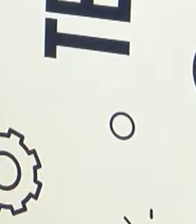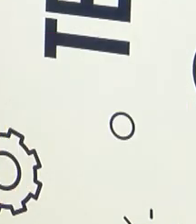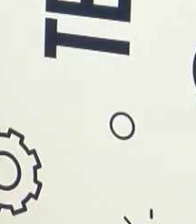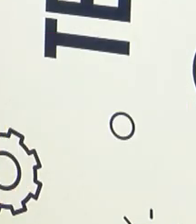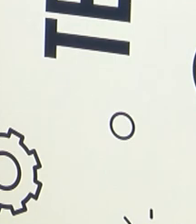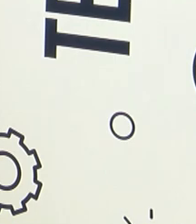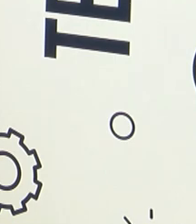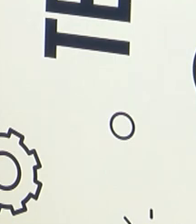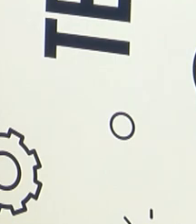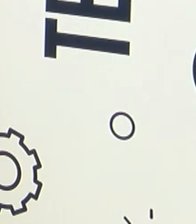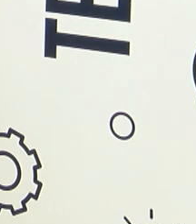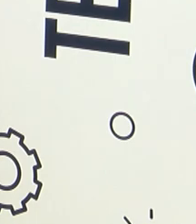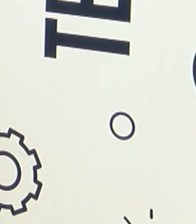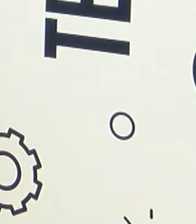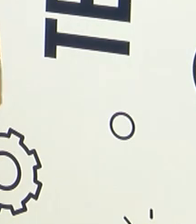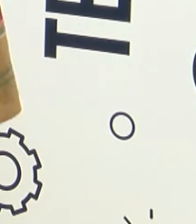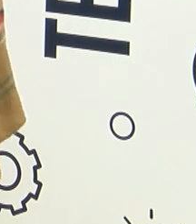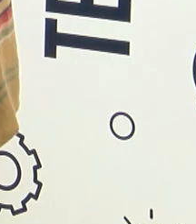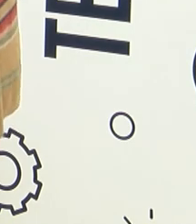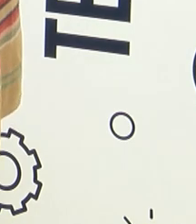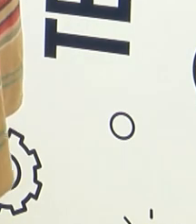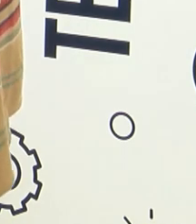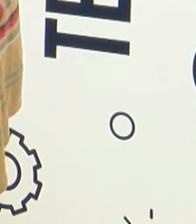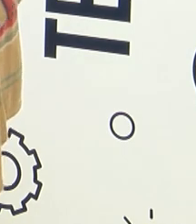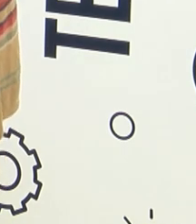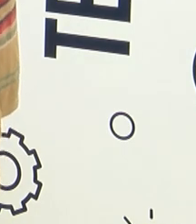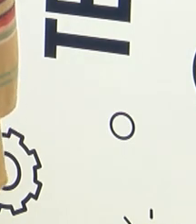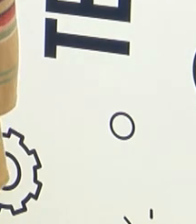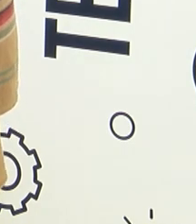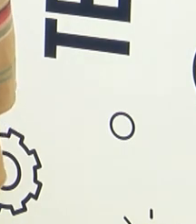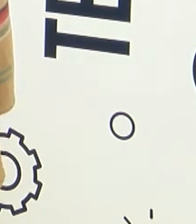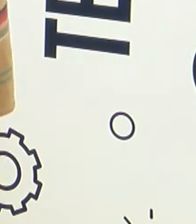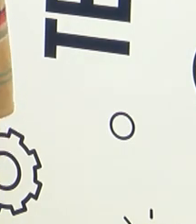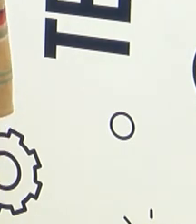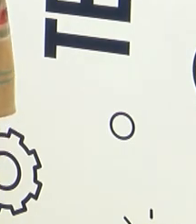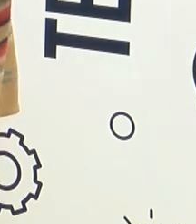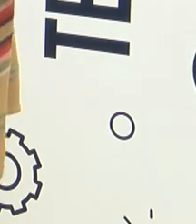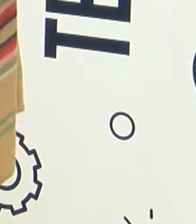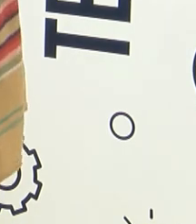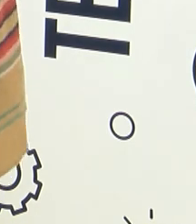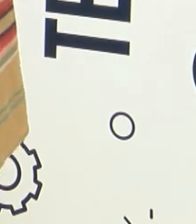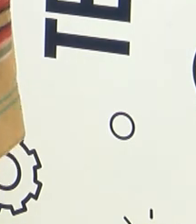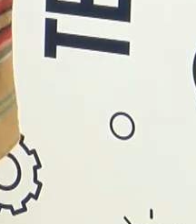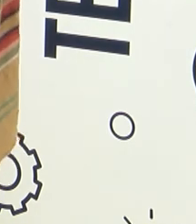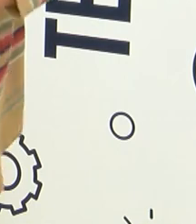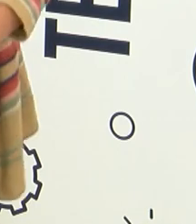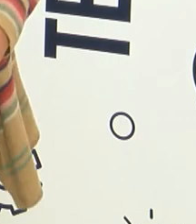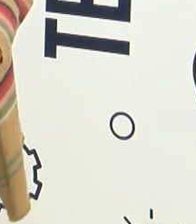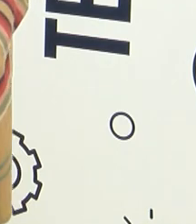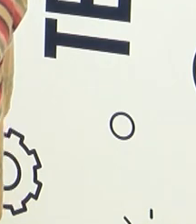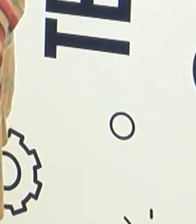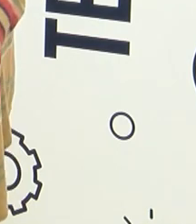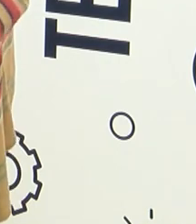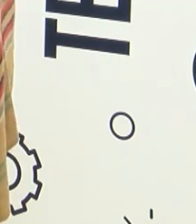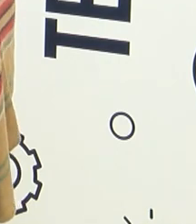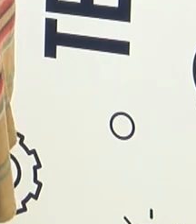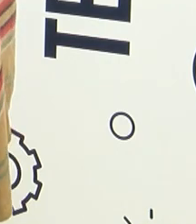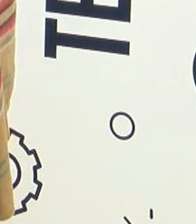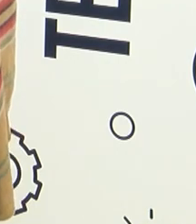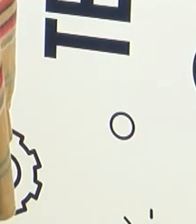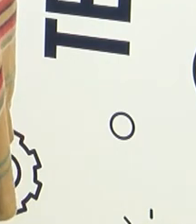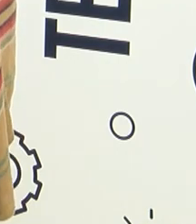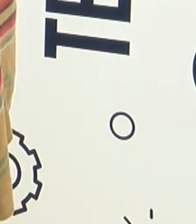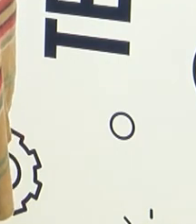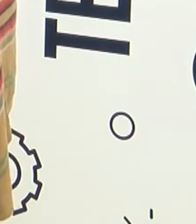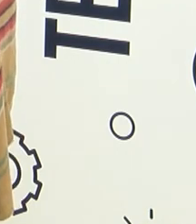Mira, este... Este pasa. Este fue el que pusimos mal. Y también este, Este va de aquí. Este va aquí. No,